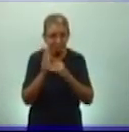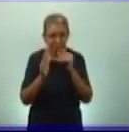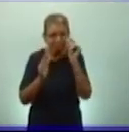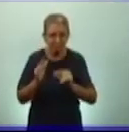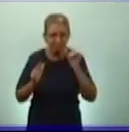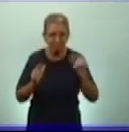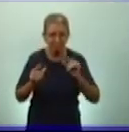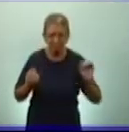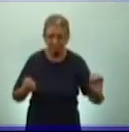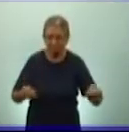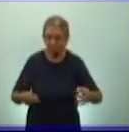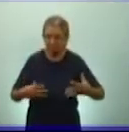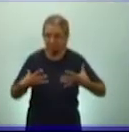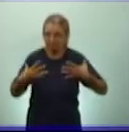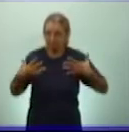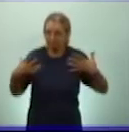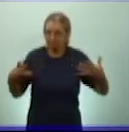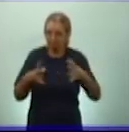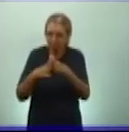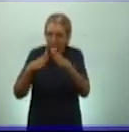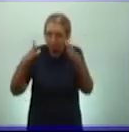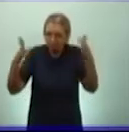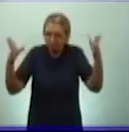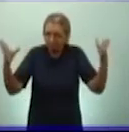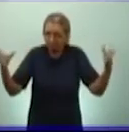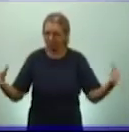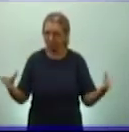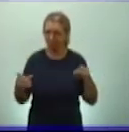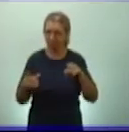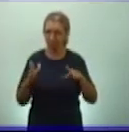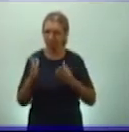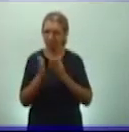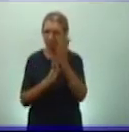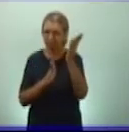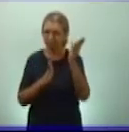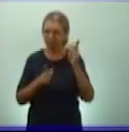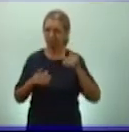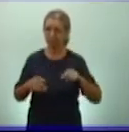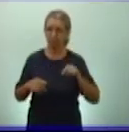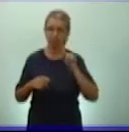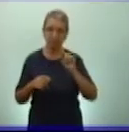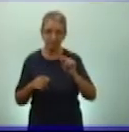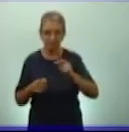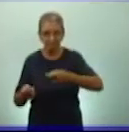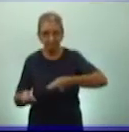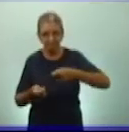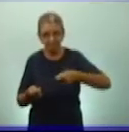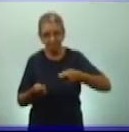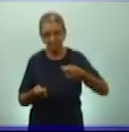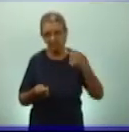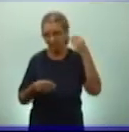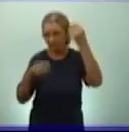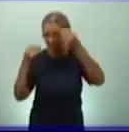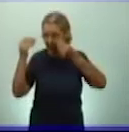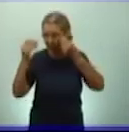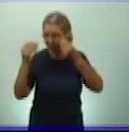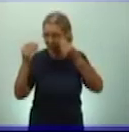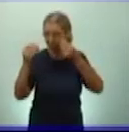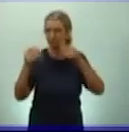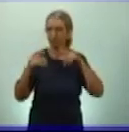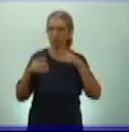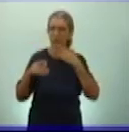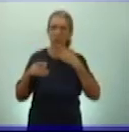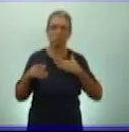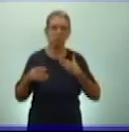esplendor y de la propia extensión que va también a desarrollar esta civilización. Por tanto, esa agricultura, pero vayan pensando ustedes, bueno, ¿y cómo